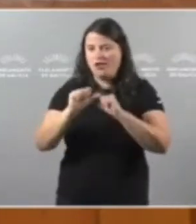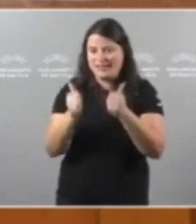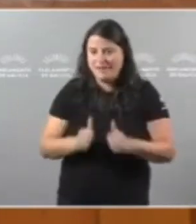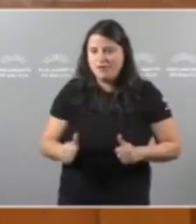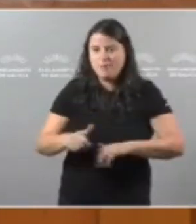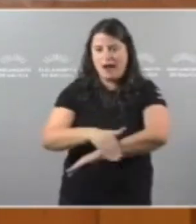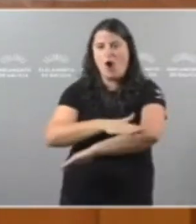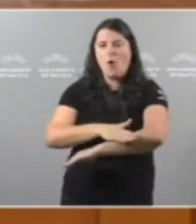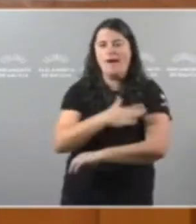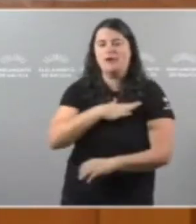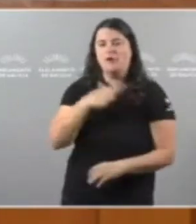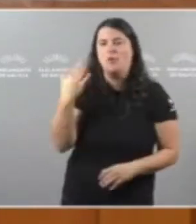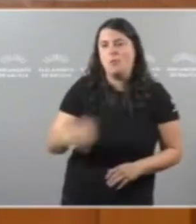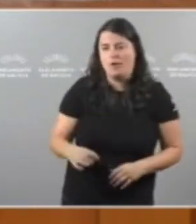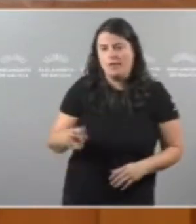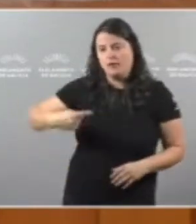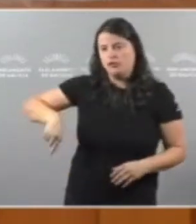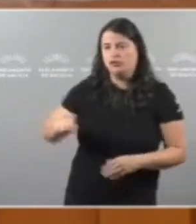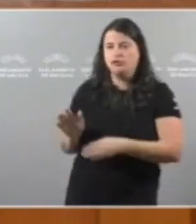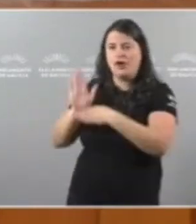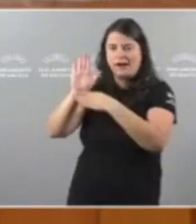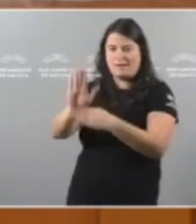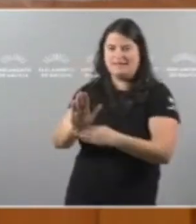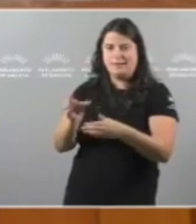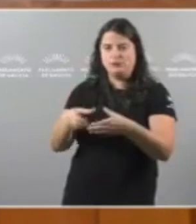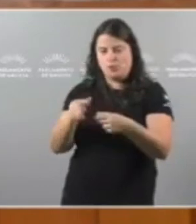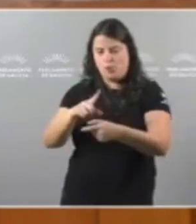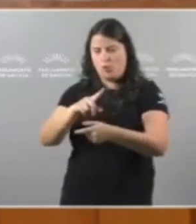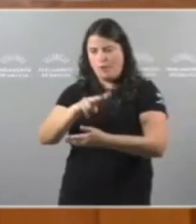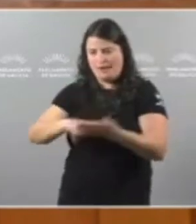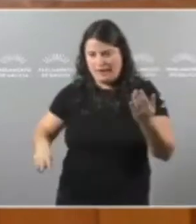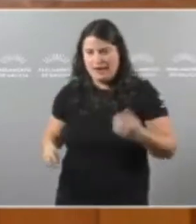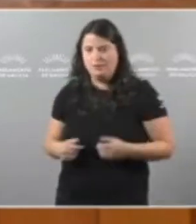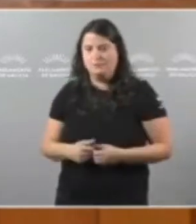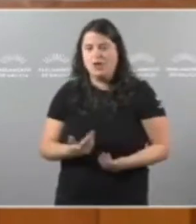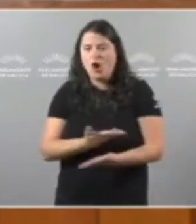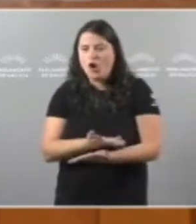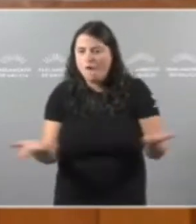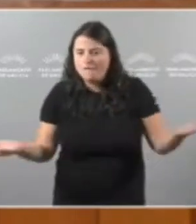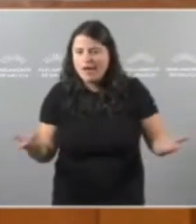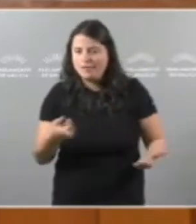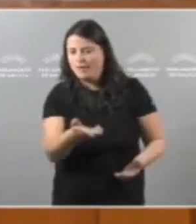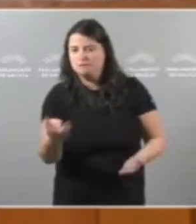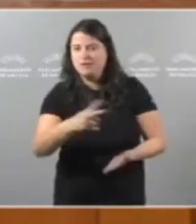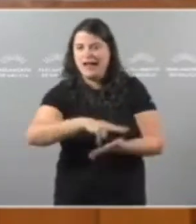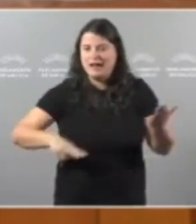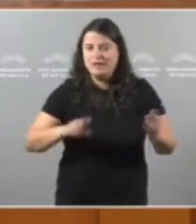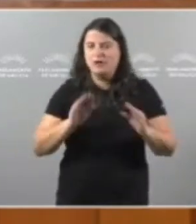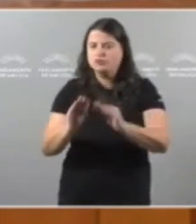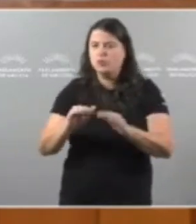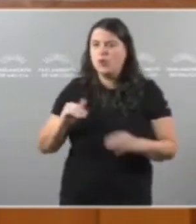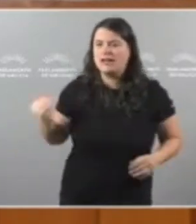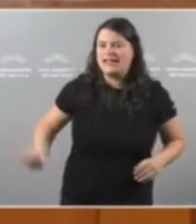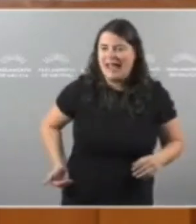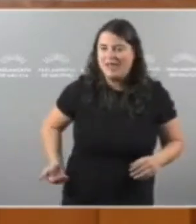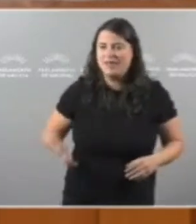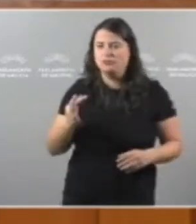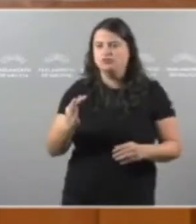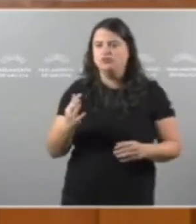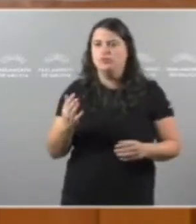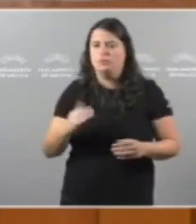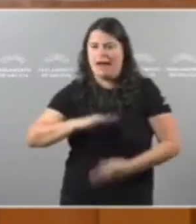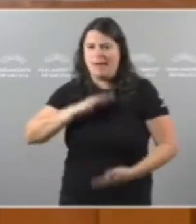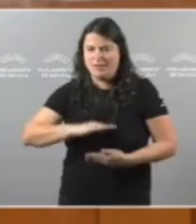gobernar a que representamos desde o BNG Con confianza en Galiza Na súa riqueza e no seu potencial